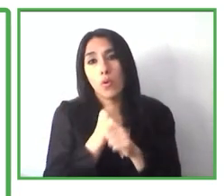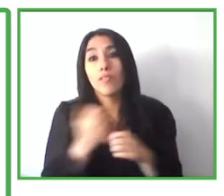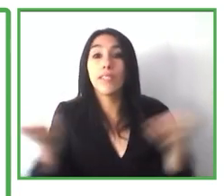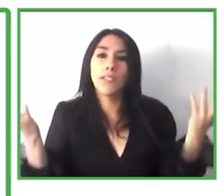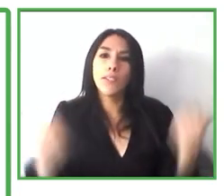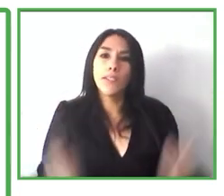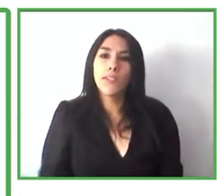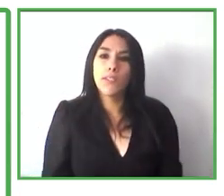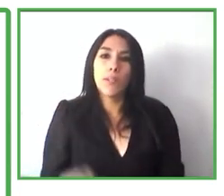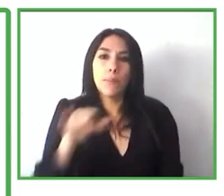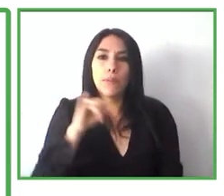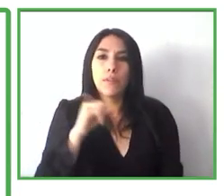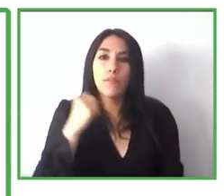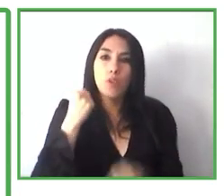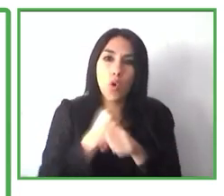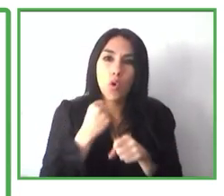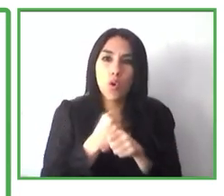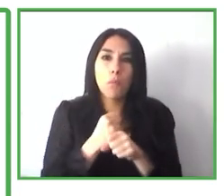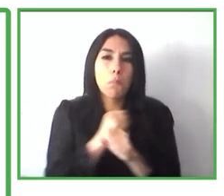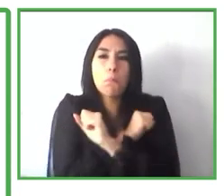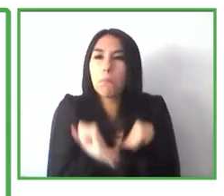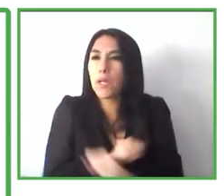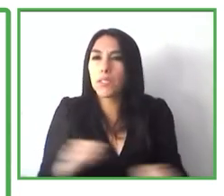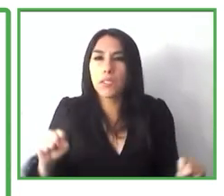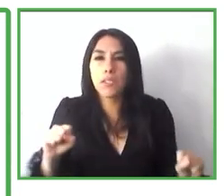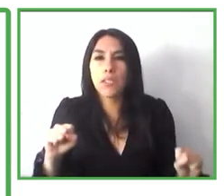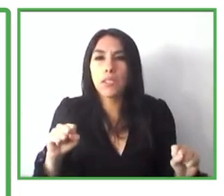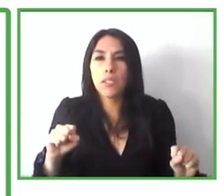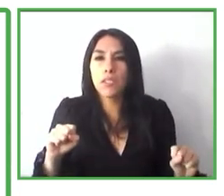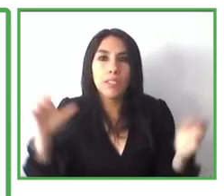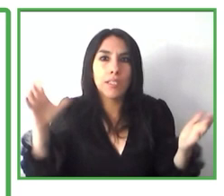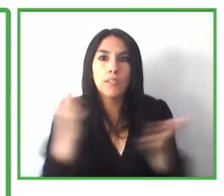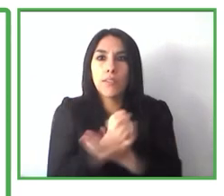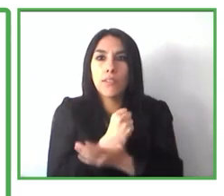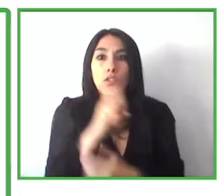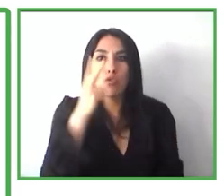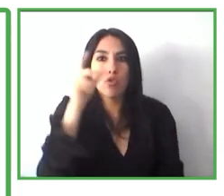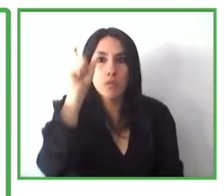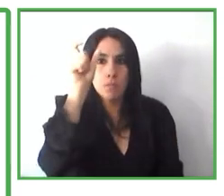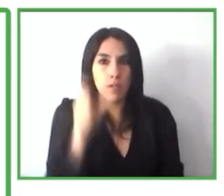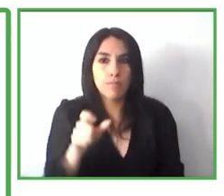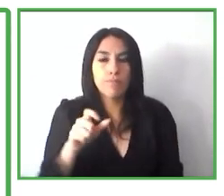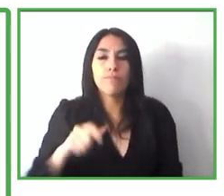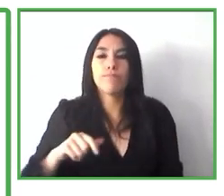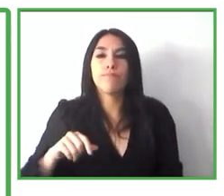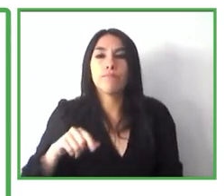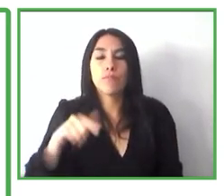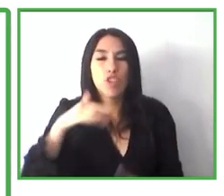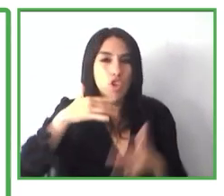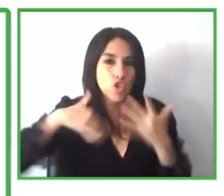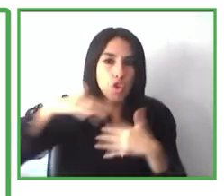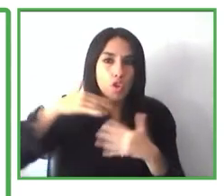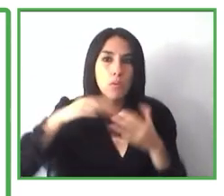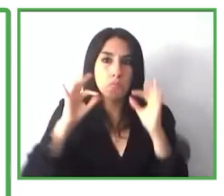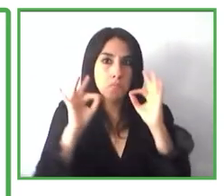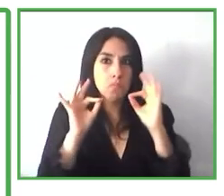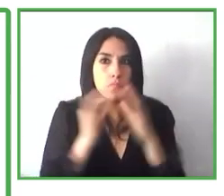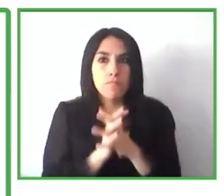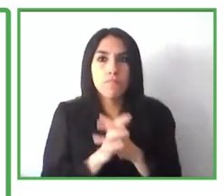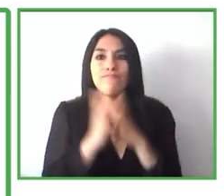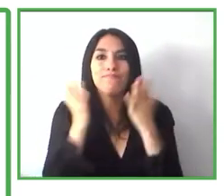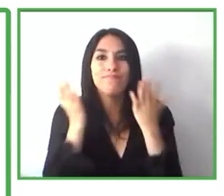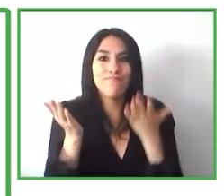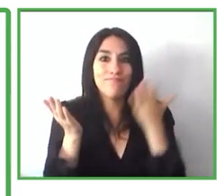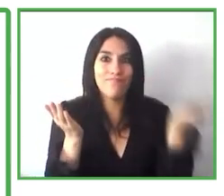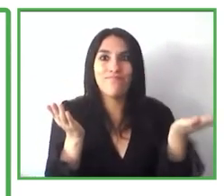sin que el empleador también esté contento. La situación ideal es que los dos lados, el empleador y el trabajador, estén